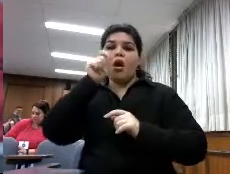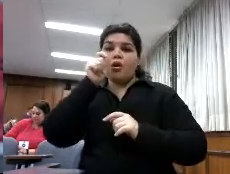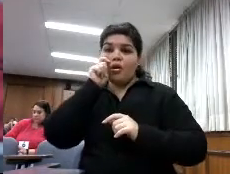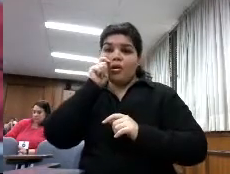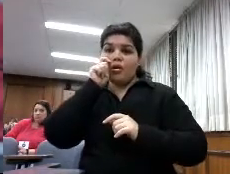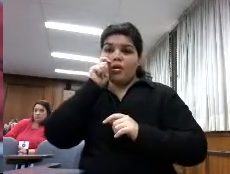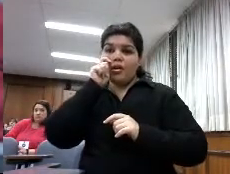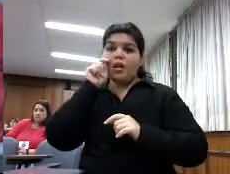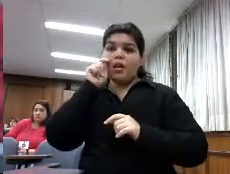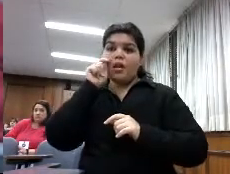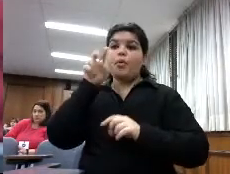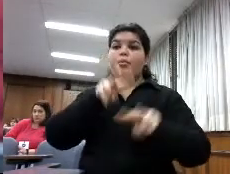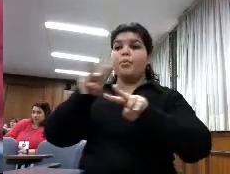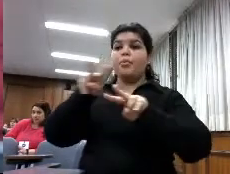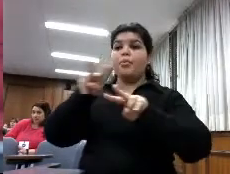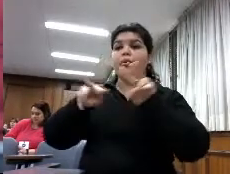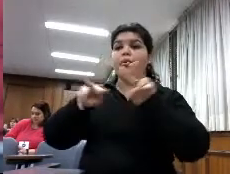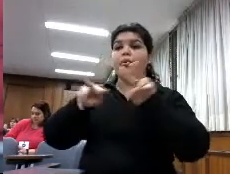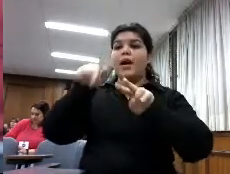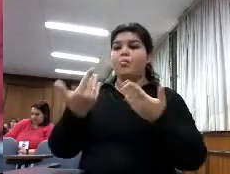la presentación